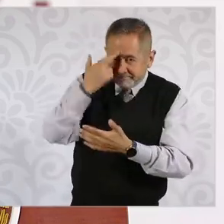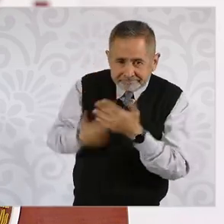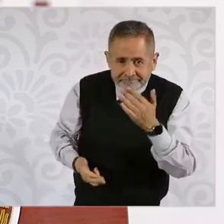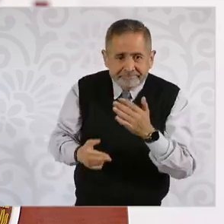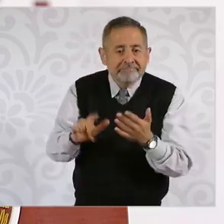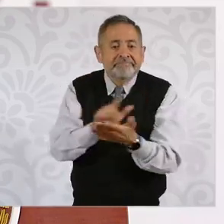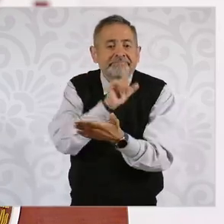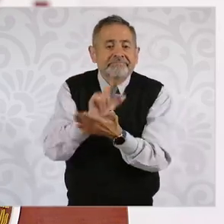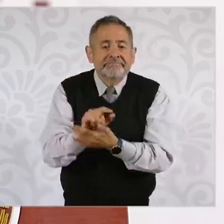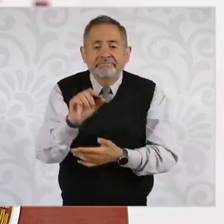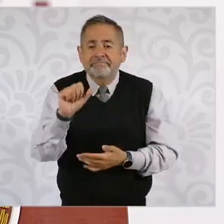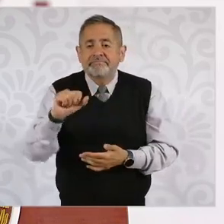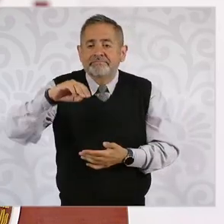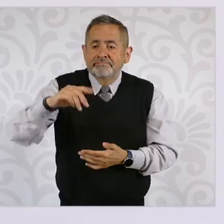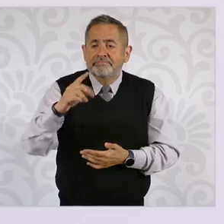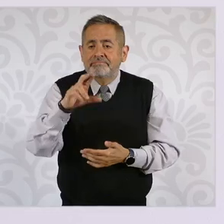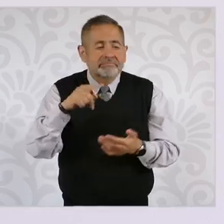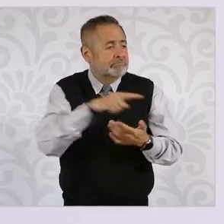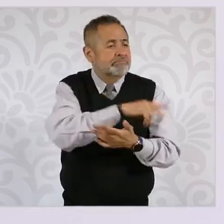de amparo.